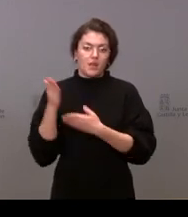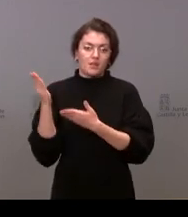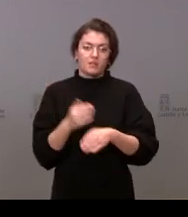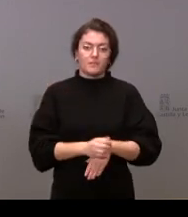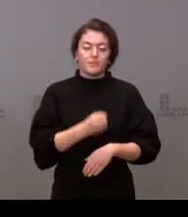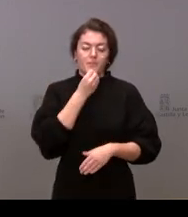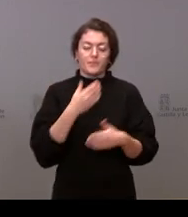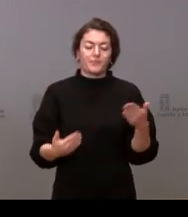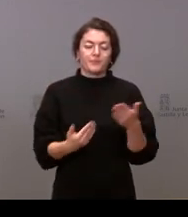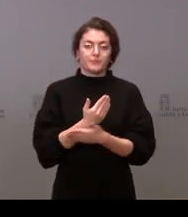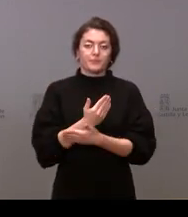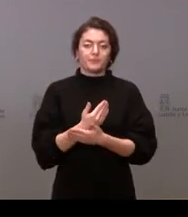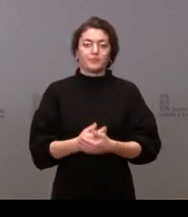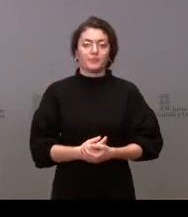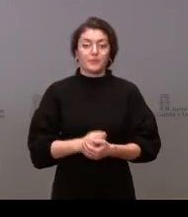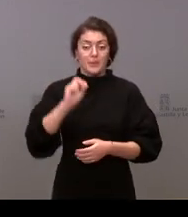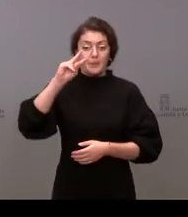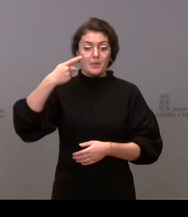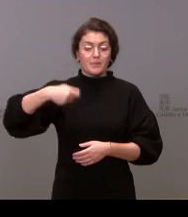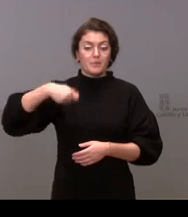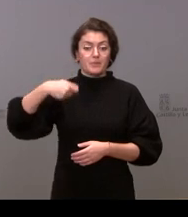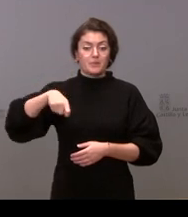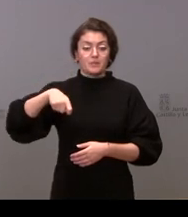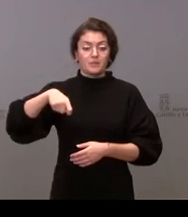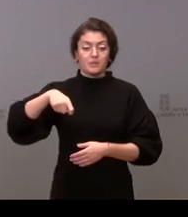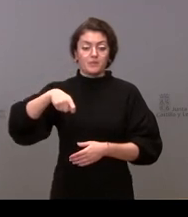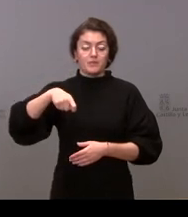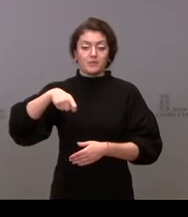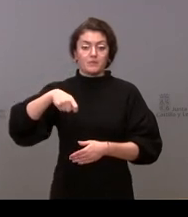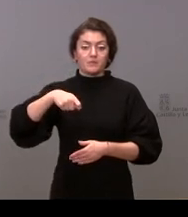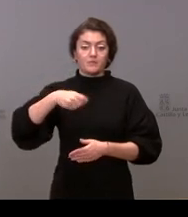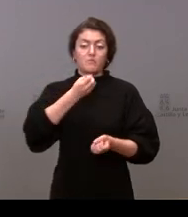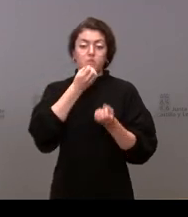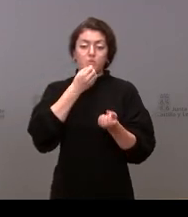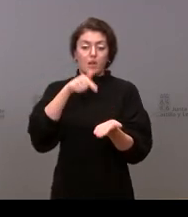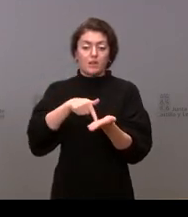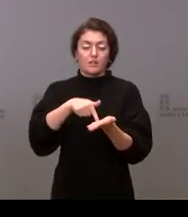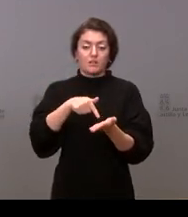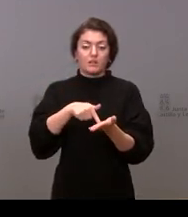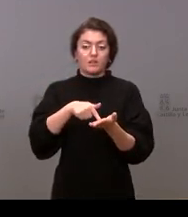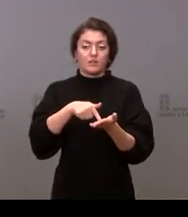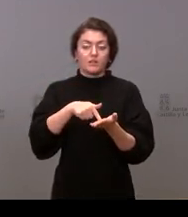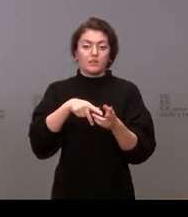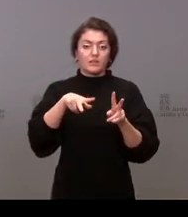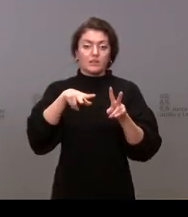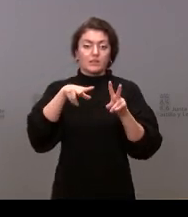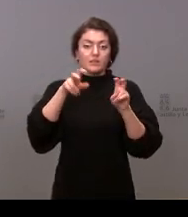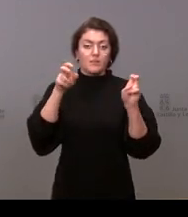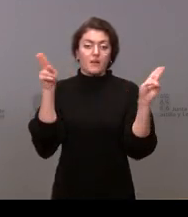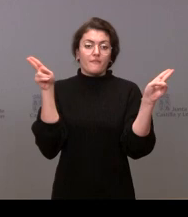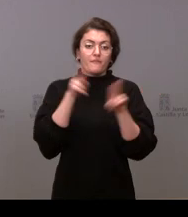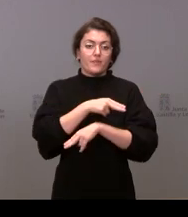Buenos días el vicepresidente ha insistido a lo largo de su comparecencia sobre sobre el fin de año universitario en